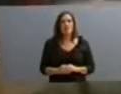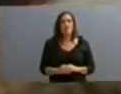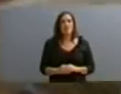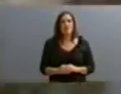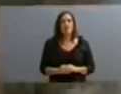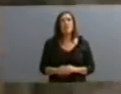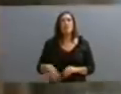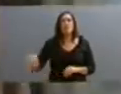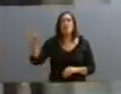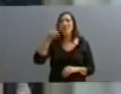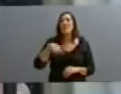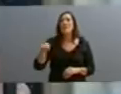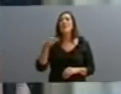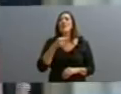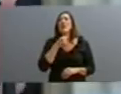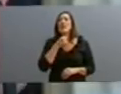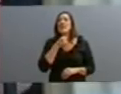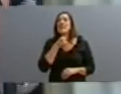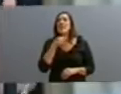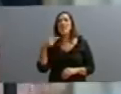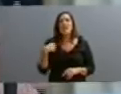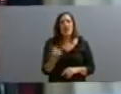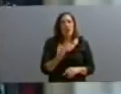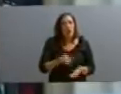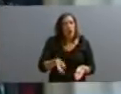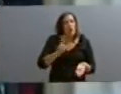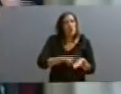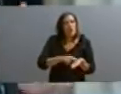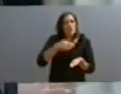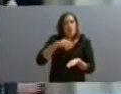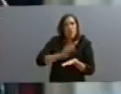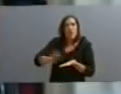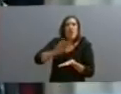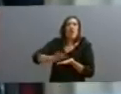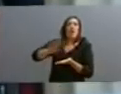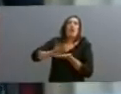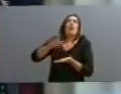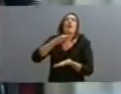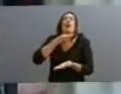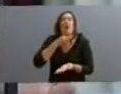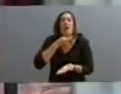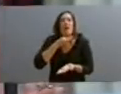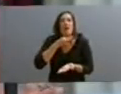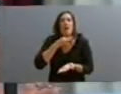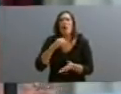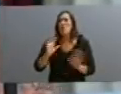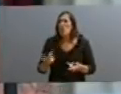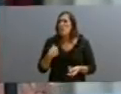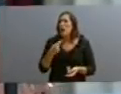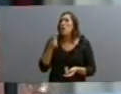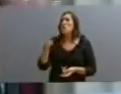Nos quieren volver a endeudar y no es que uno esté en contra de los endeudamientos,